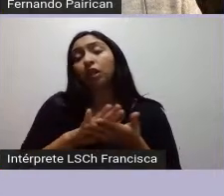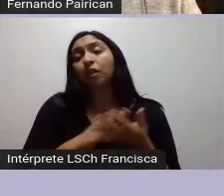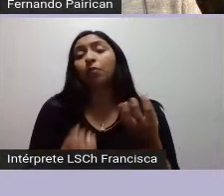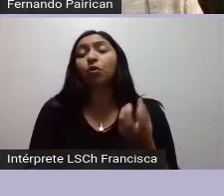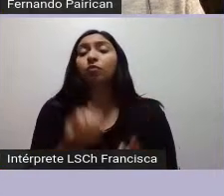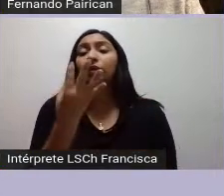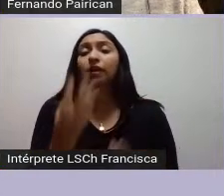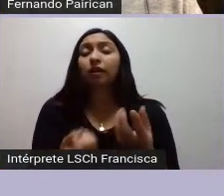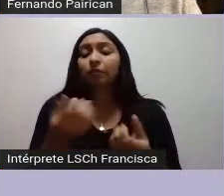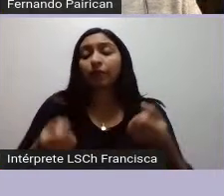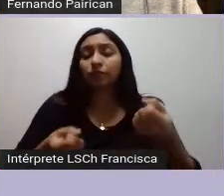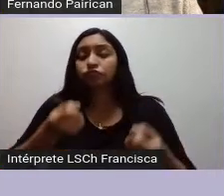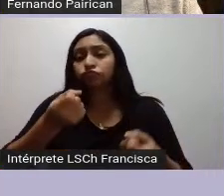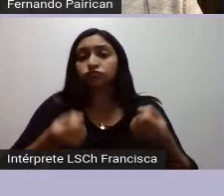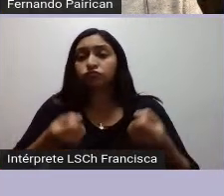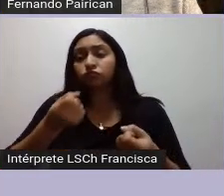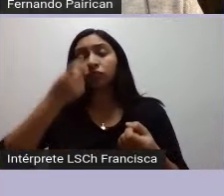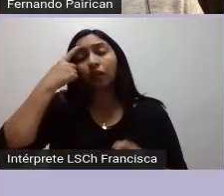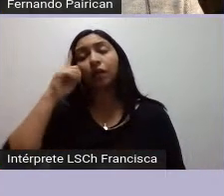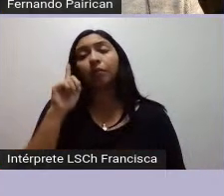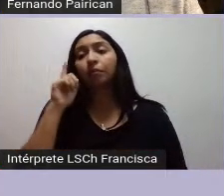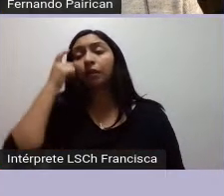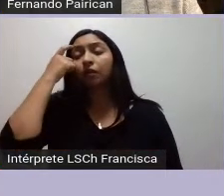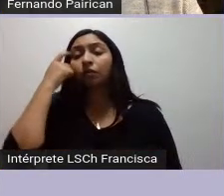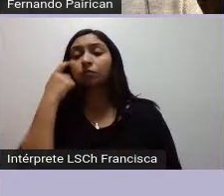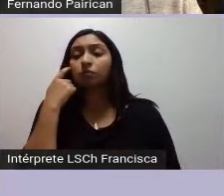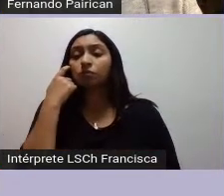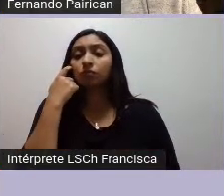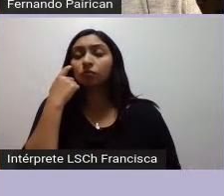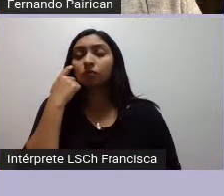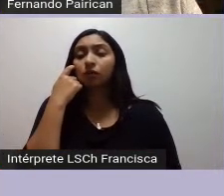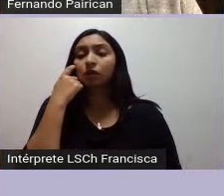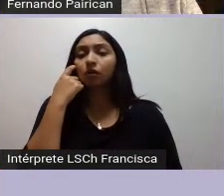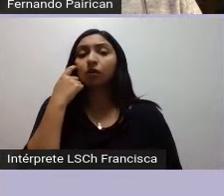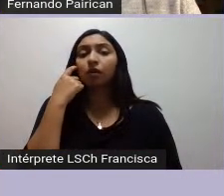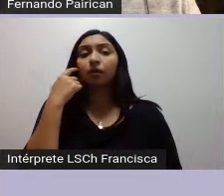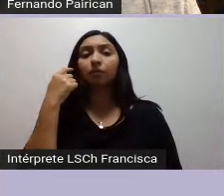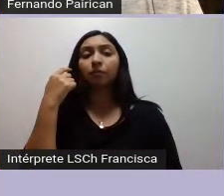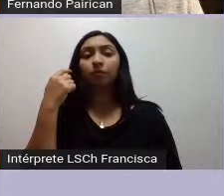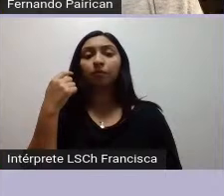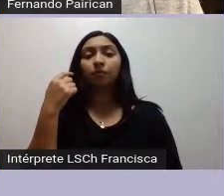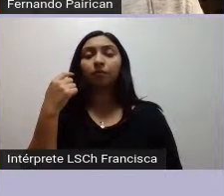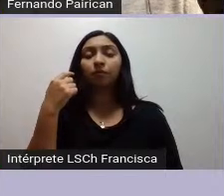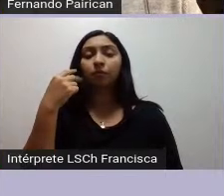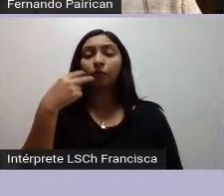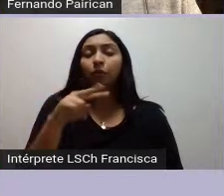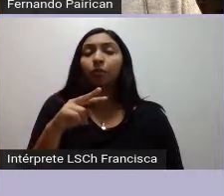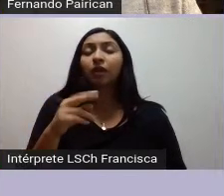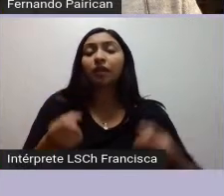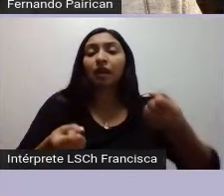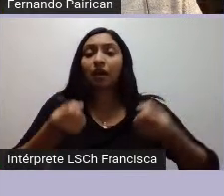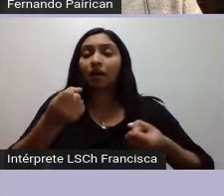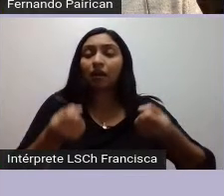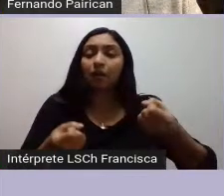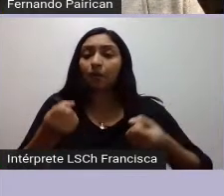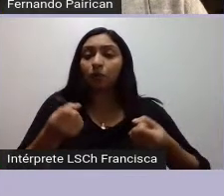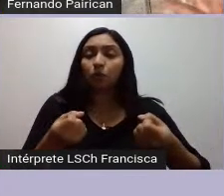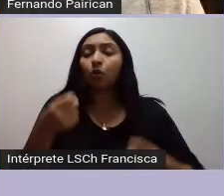Pero creo yo que la propiedad de un camión o la propiedad en sí no